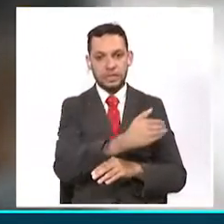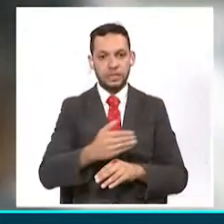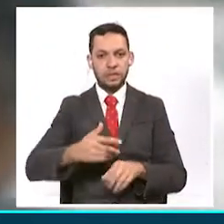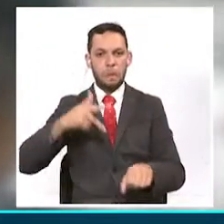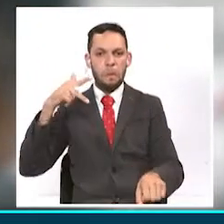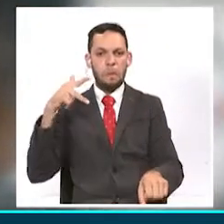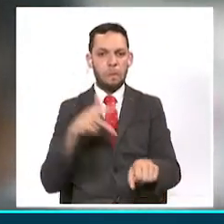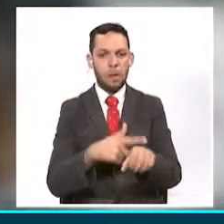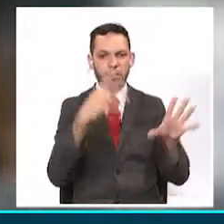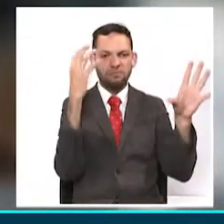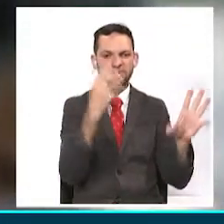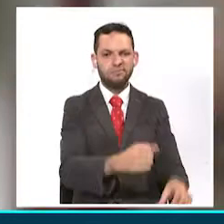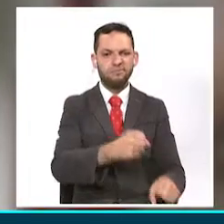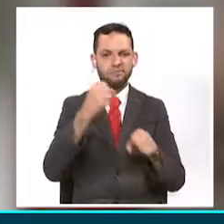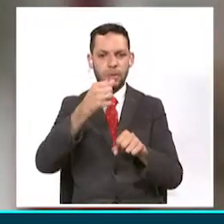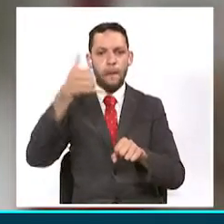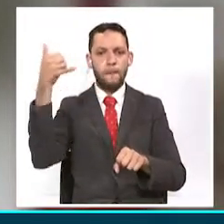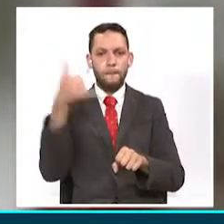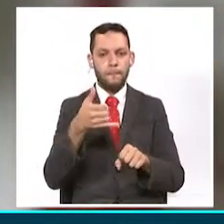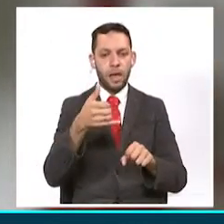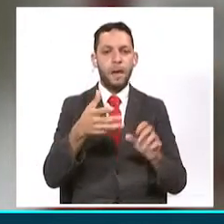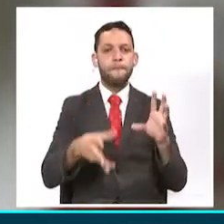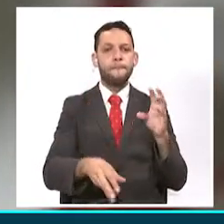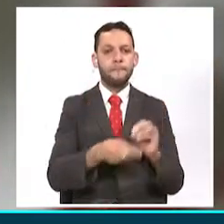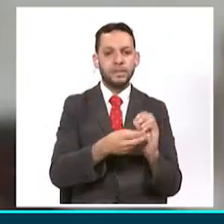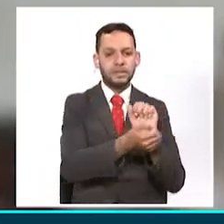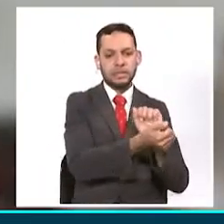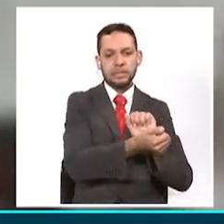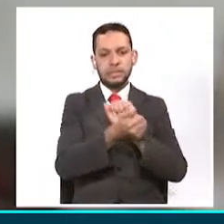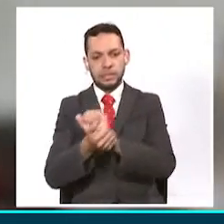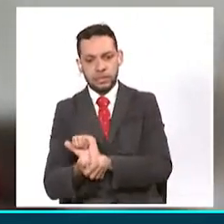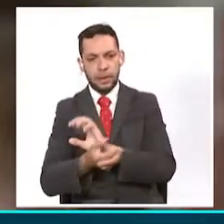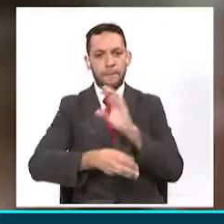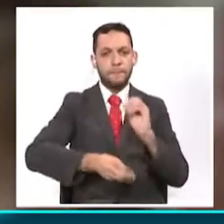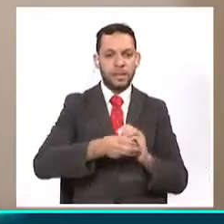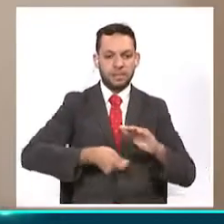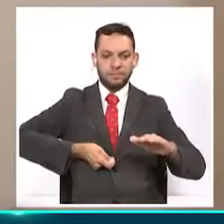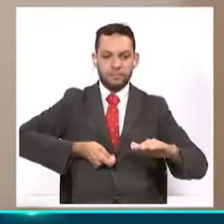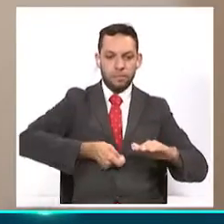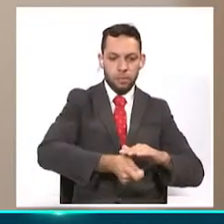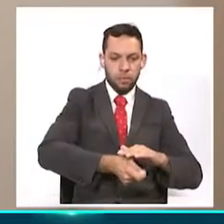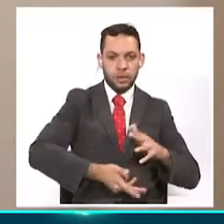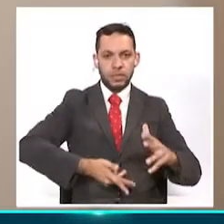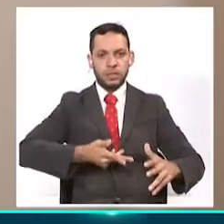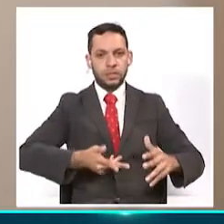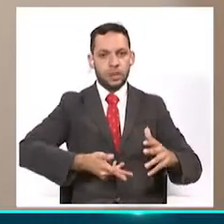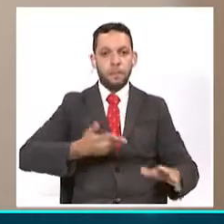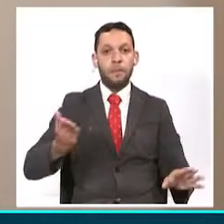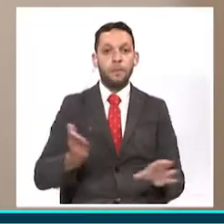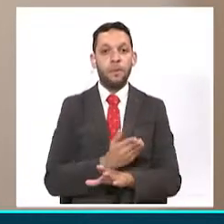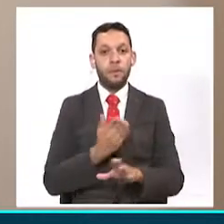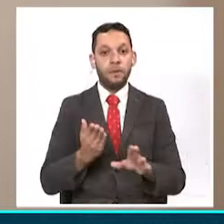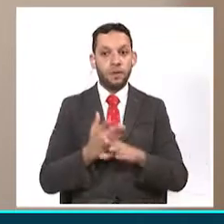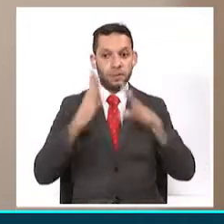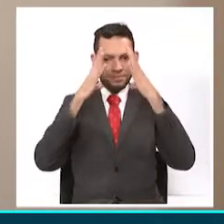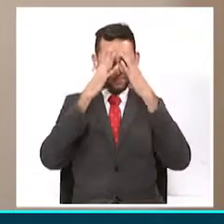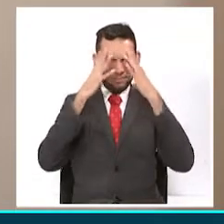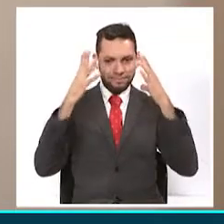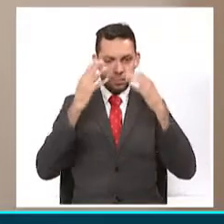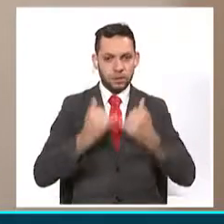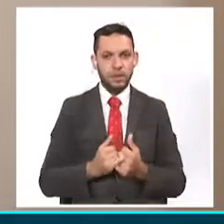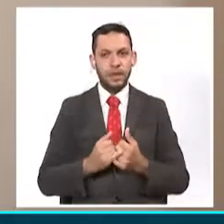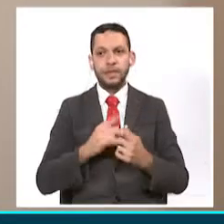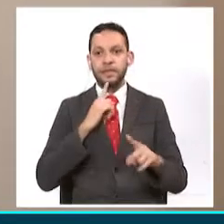víctimas de abuso, secuestro e inclusive asesinato, una problemática de salud pública. Es una de las problemáticas más importantes en salud